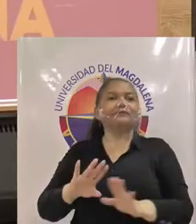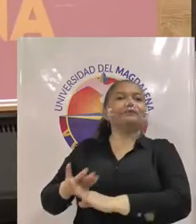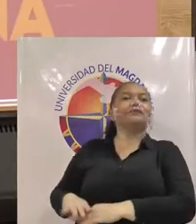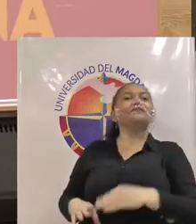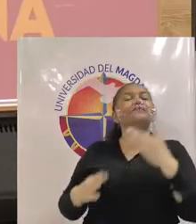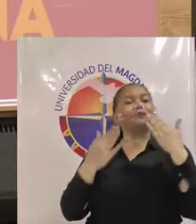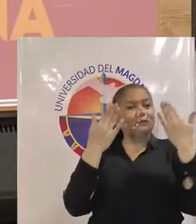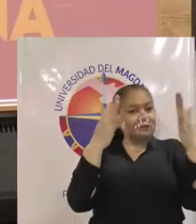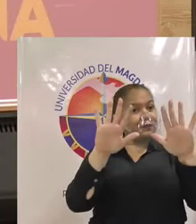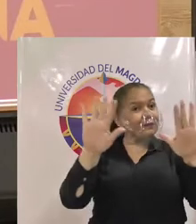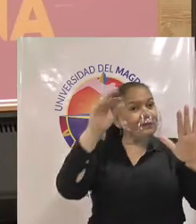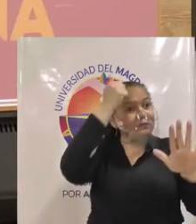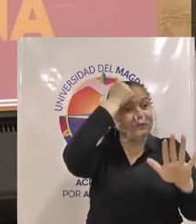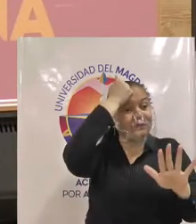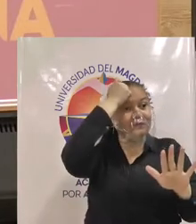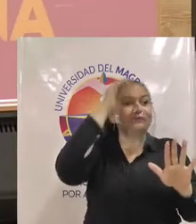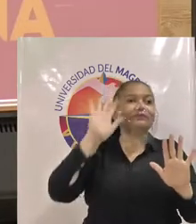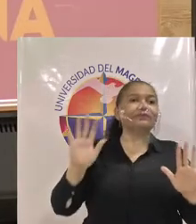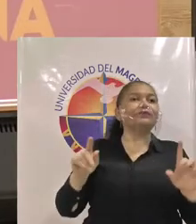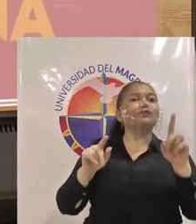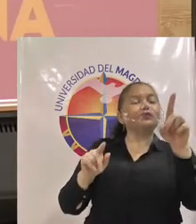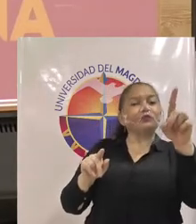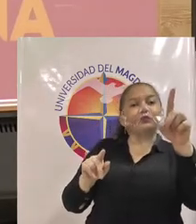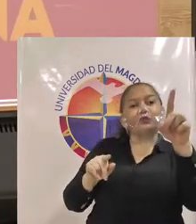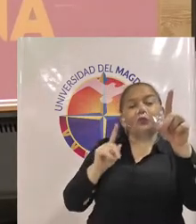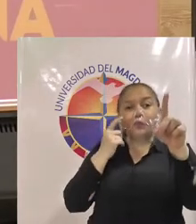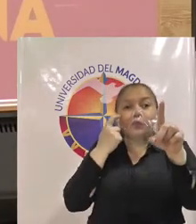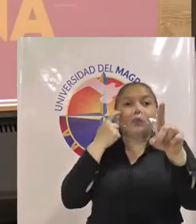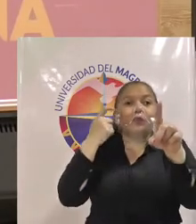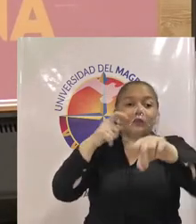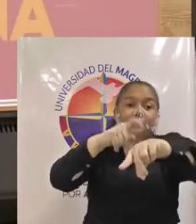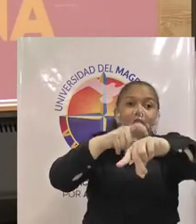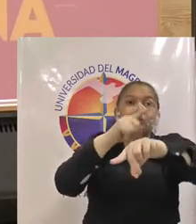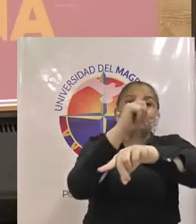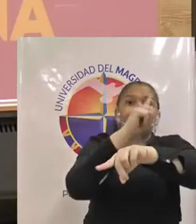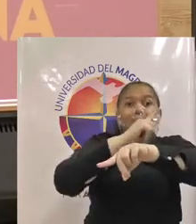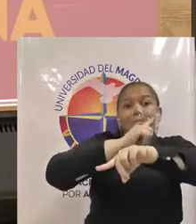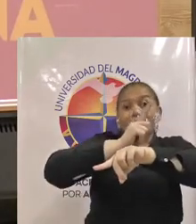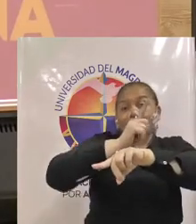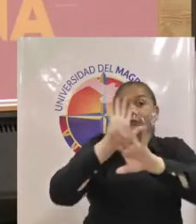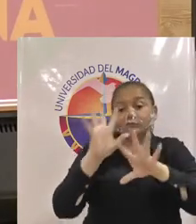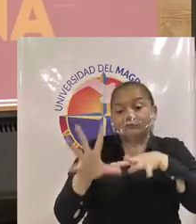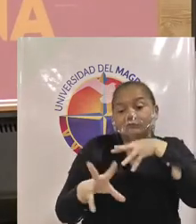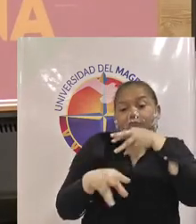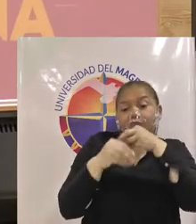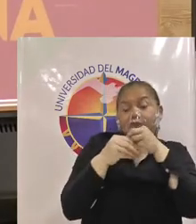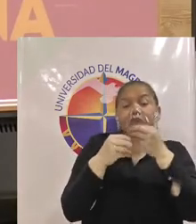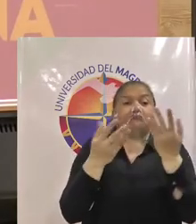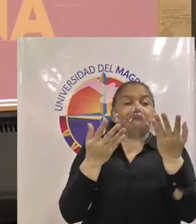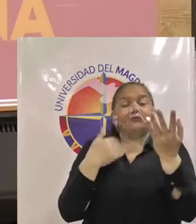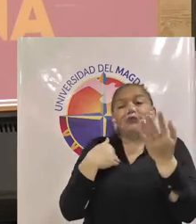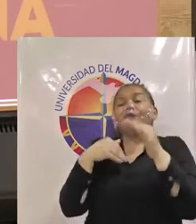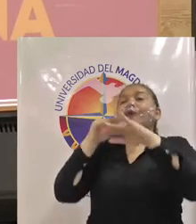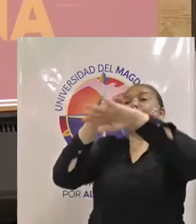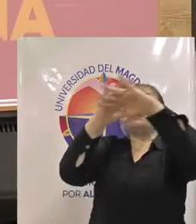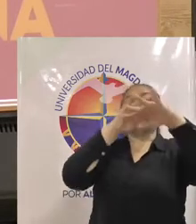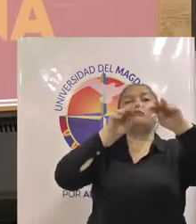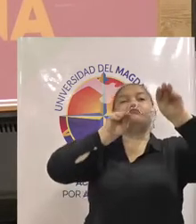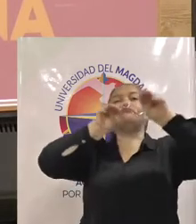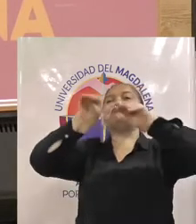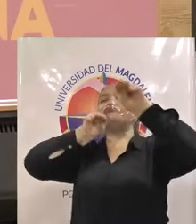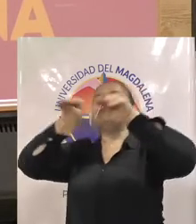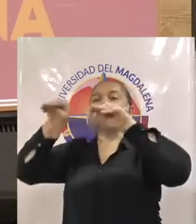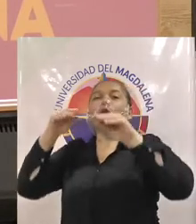metodología le permite a usted hacer uso de un minuto para que convenza a los